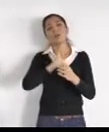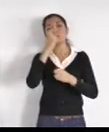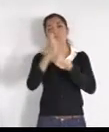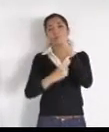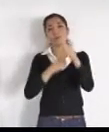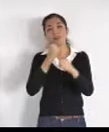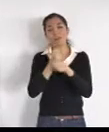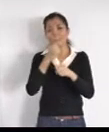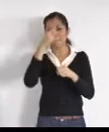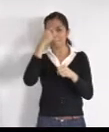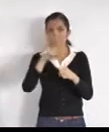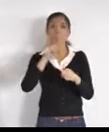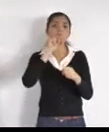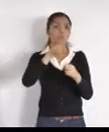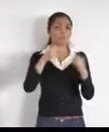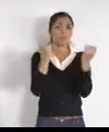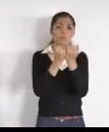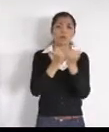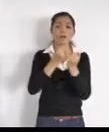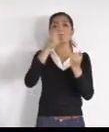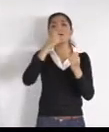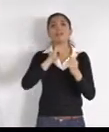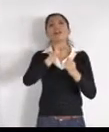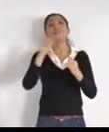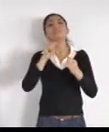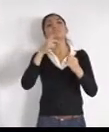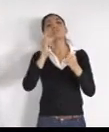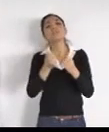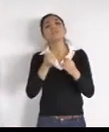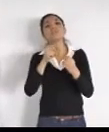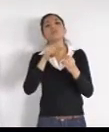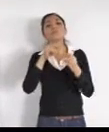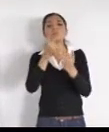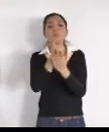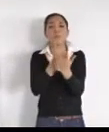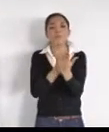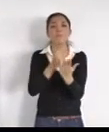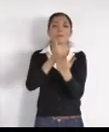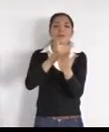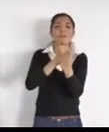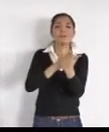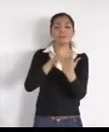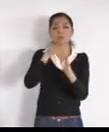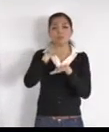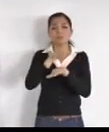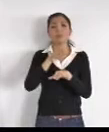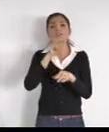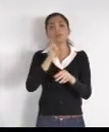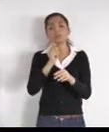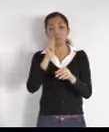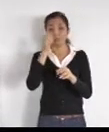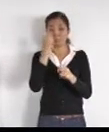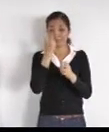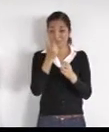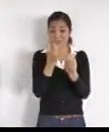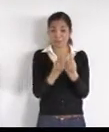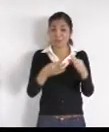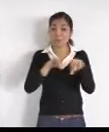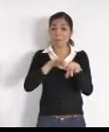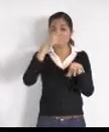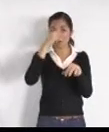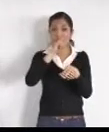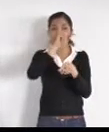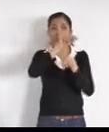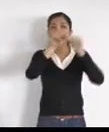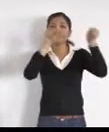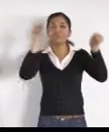Los programas operativos anuales es el instrumento con el que las dependencias de gobierno planean el año en cuanto a las finanzas y